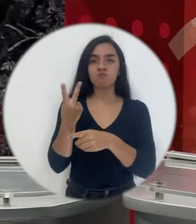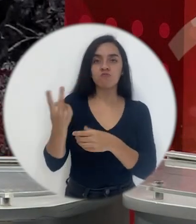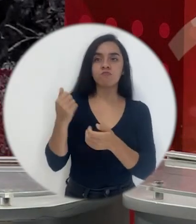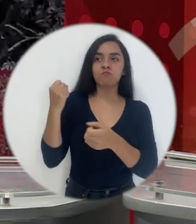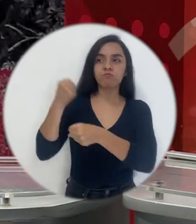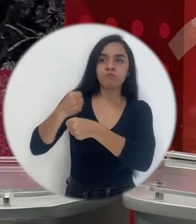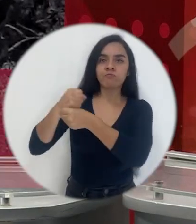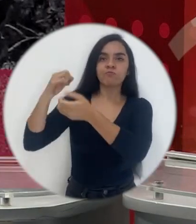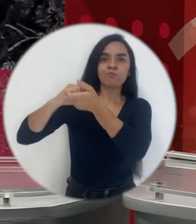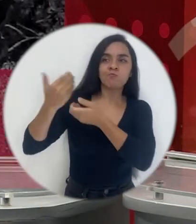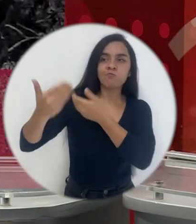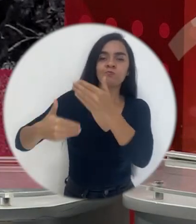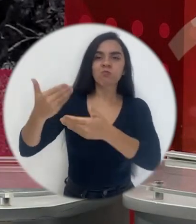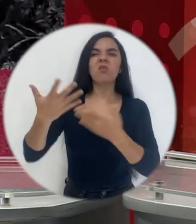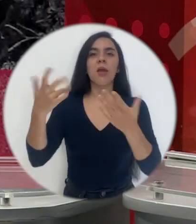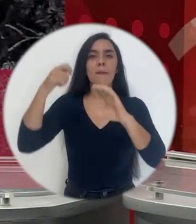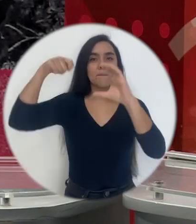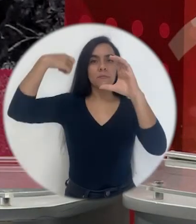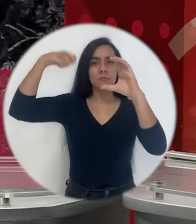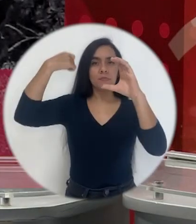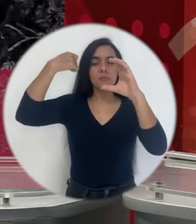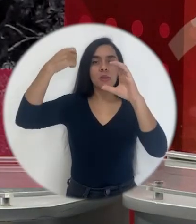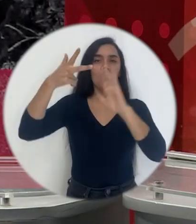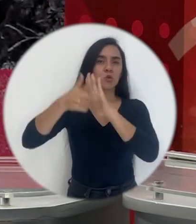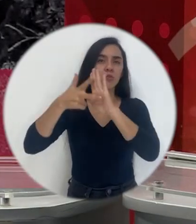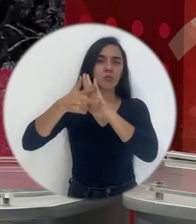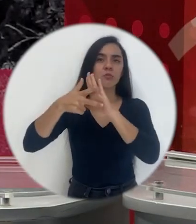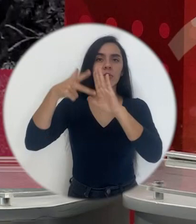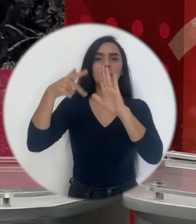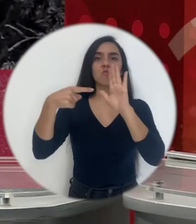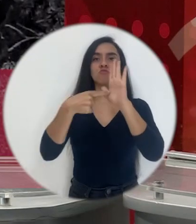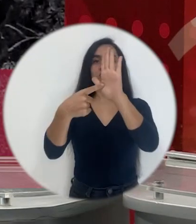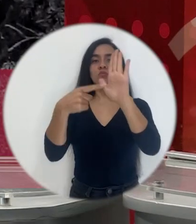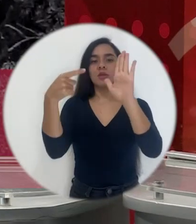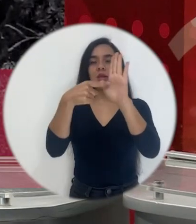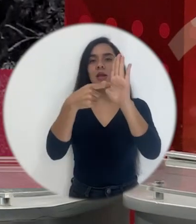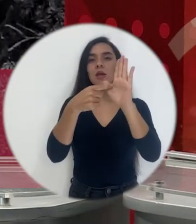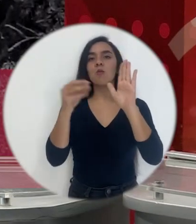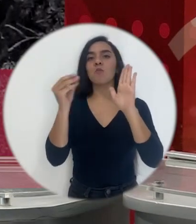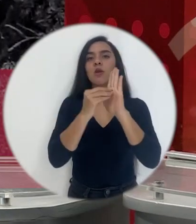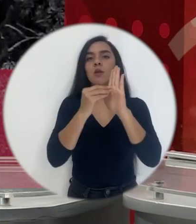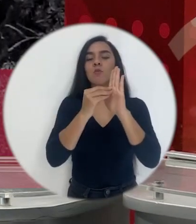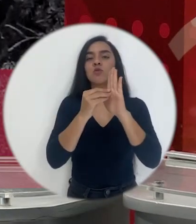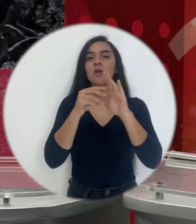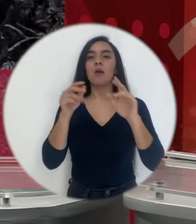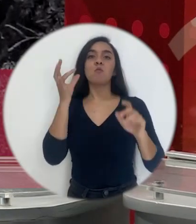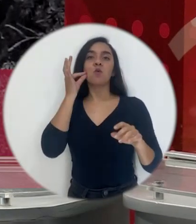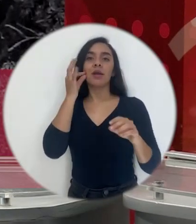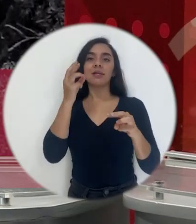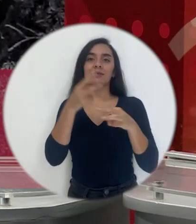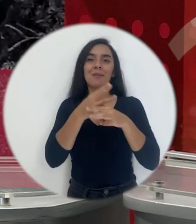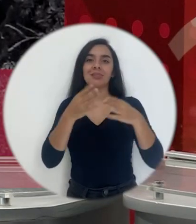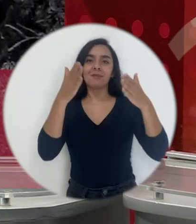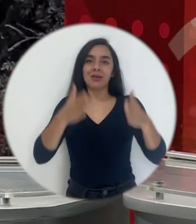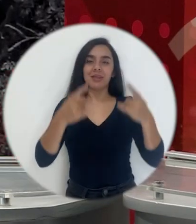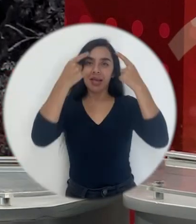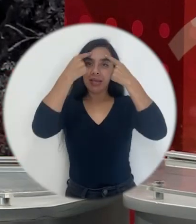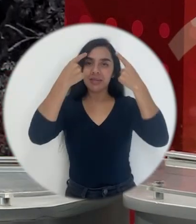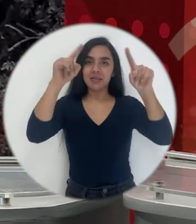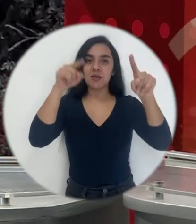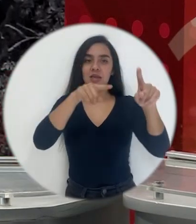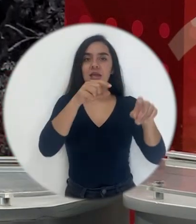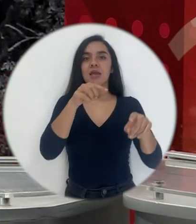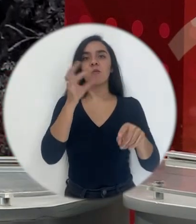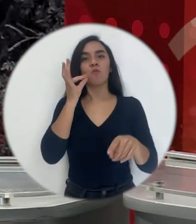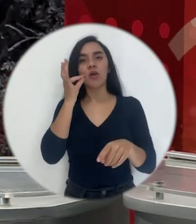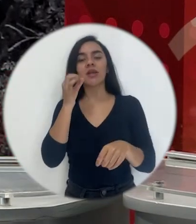también hemos estado trabajando videos donde ponemos a matemáticas exitosas que trabajen en una carrera de estas de